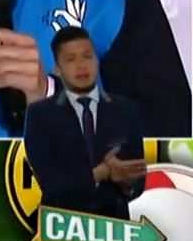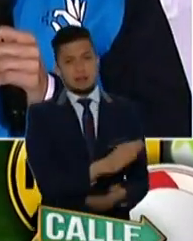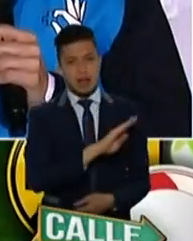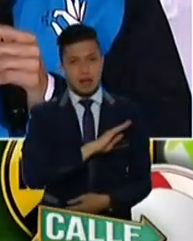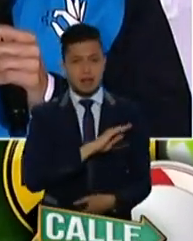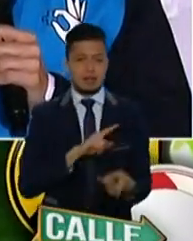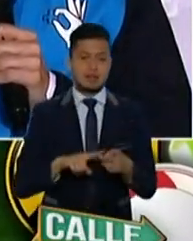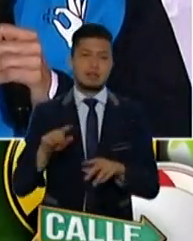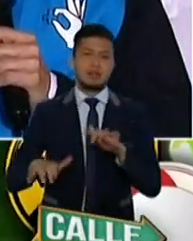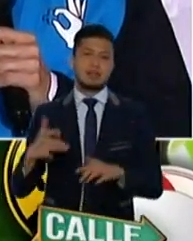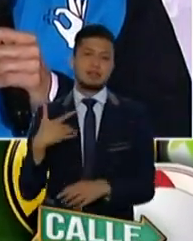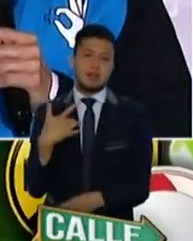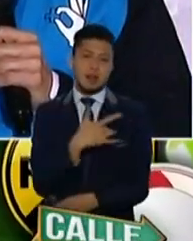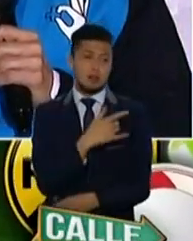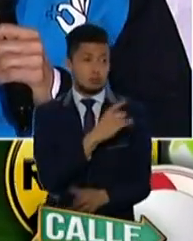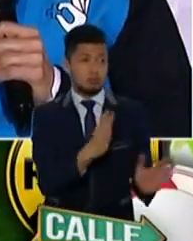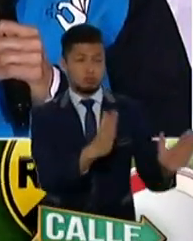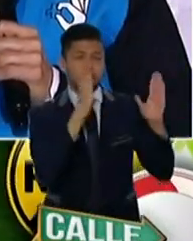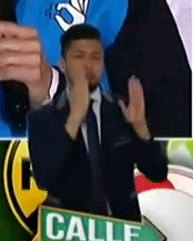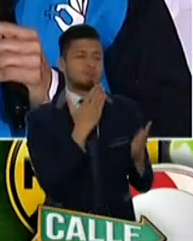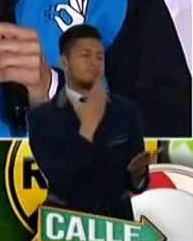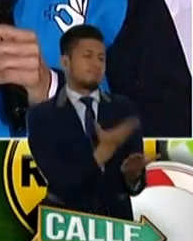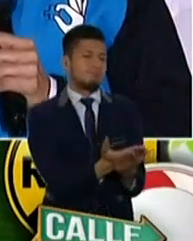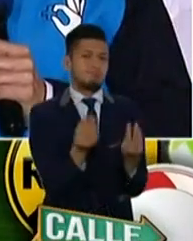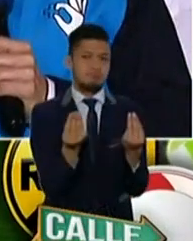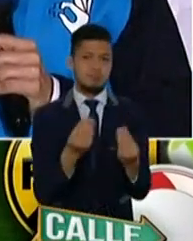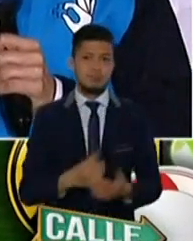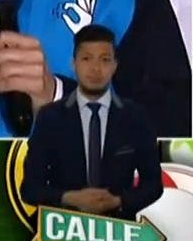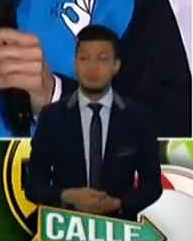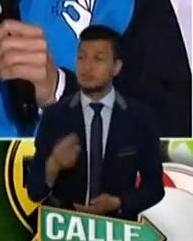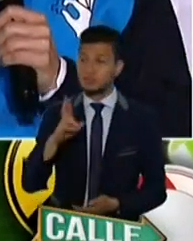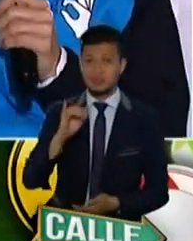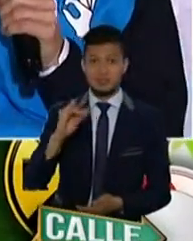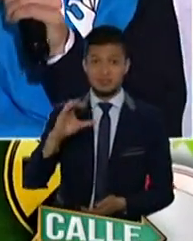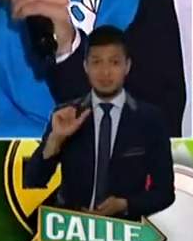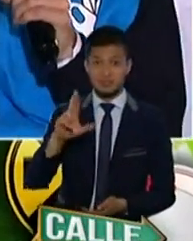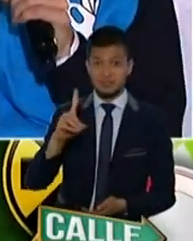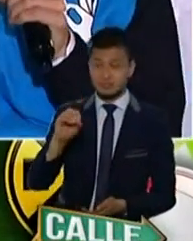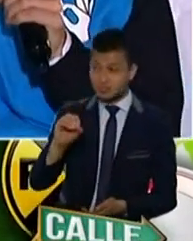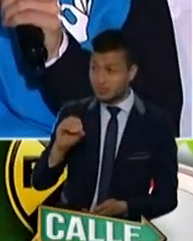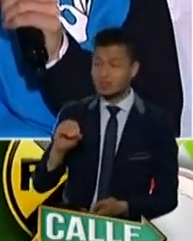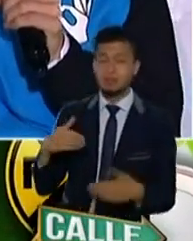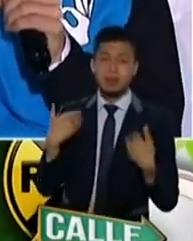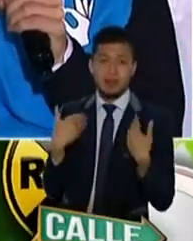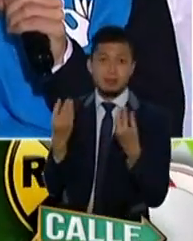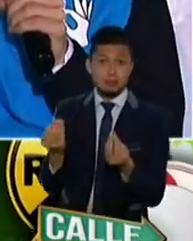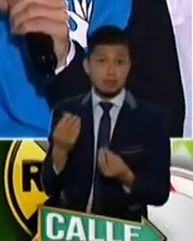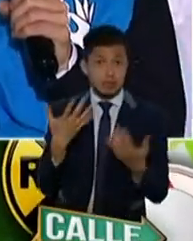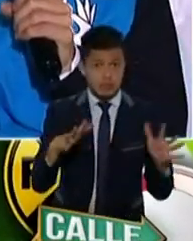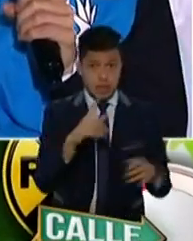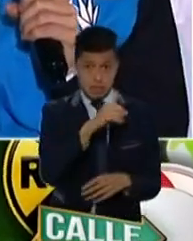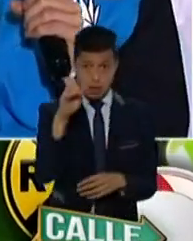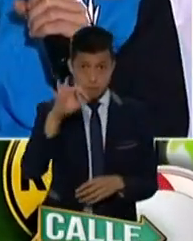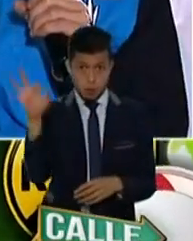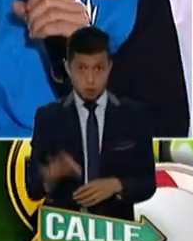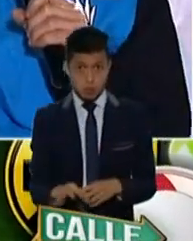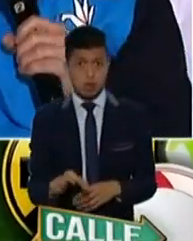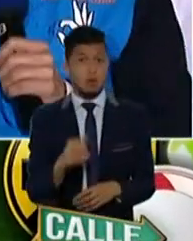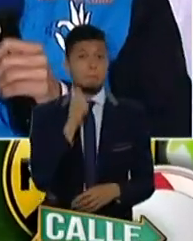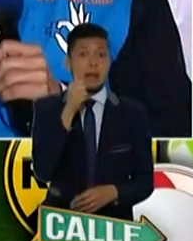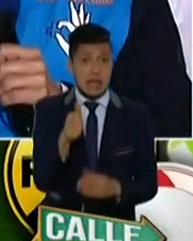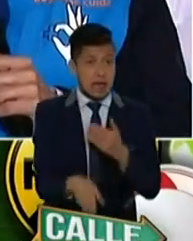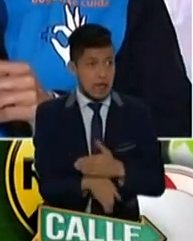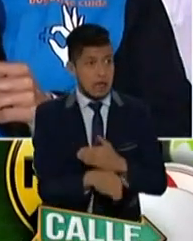nuestra Secretaría de Salud por habernos tenido en cuenta. Querido Ricardo, ¿cómo me alegra? ¿Y ya completamos el 100% de las dosis o continuamos mañana?